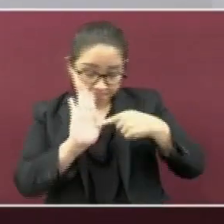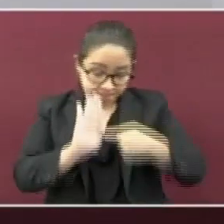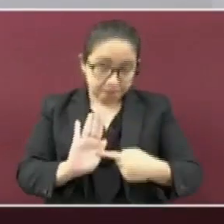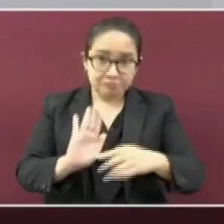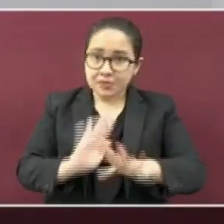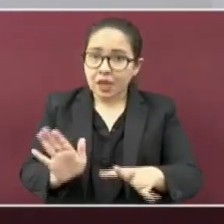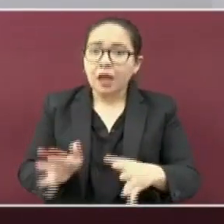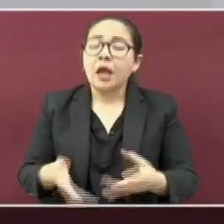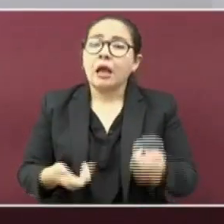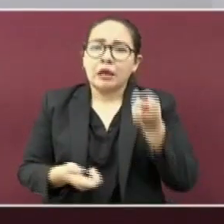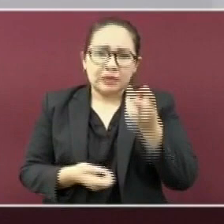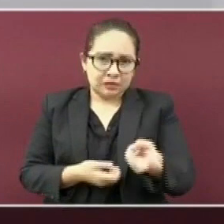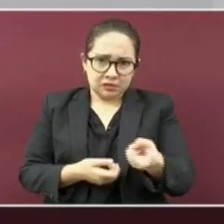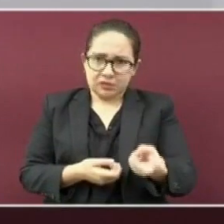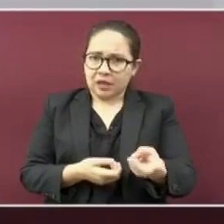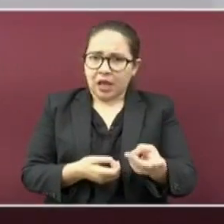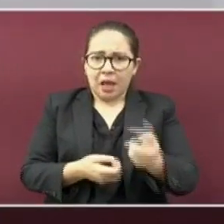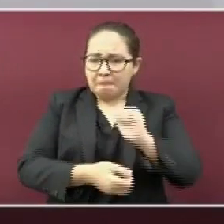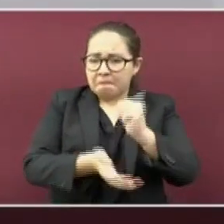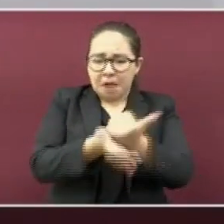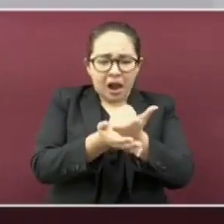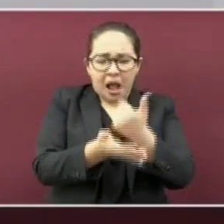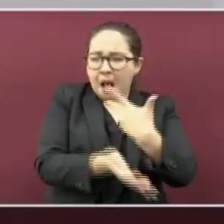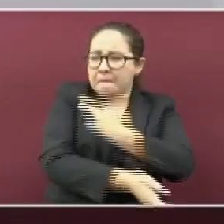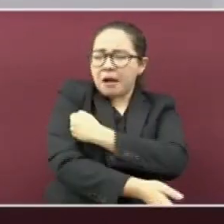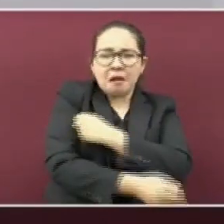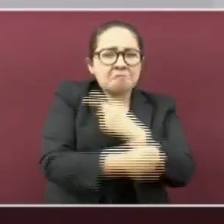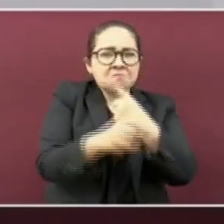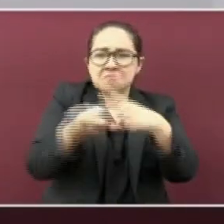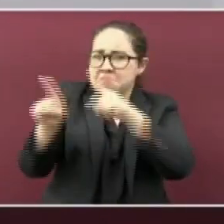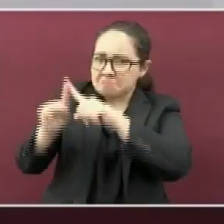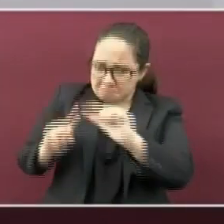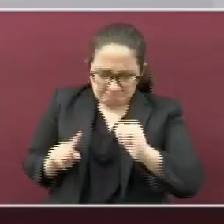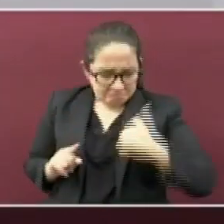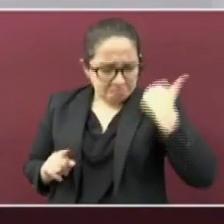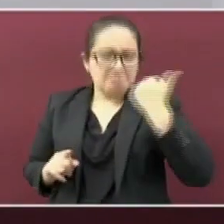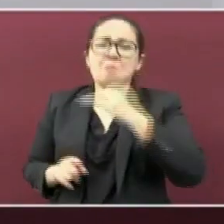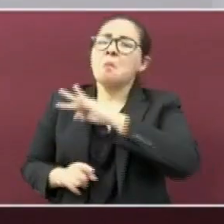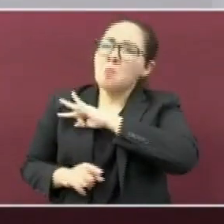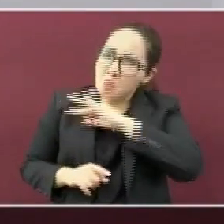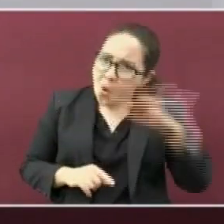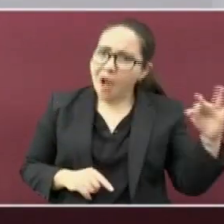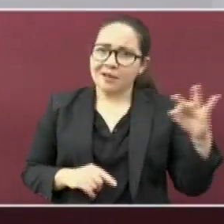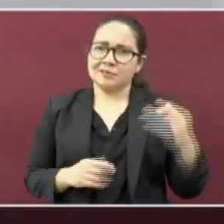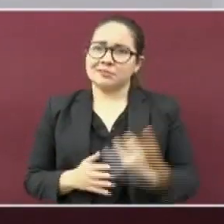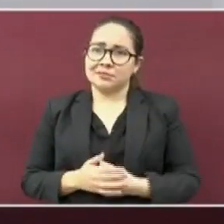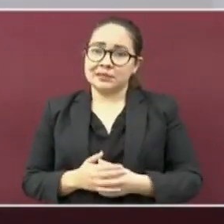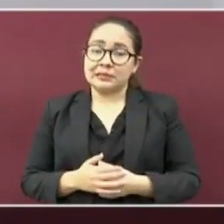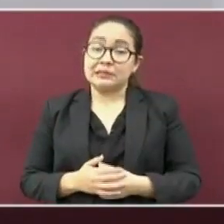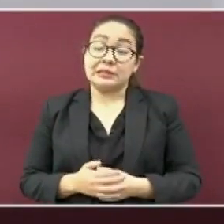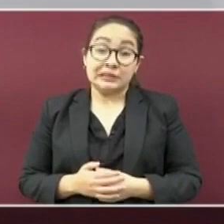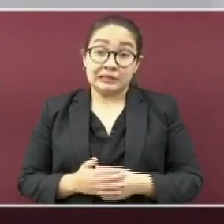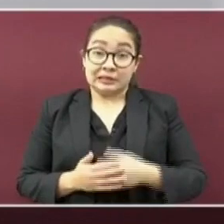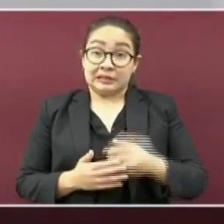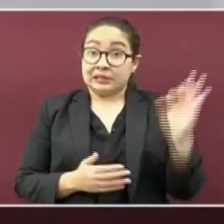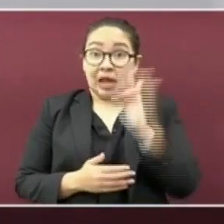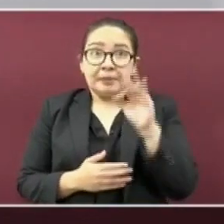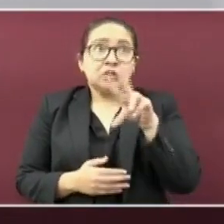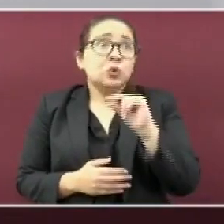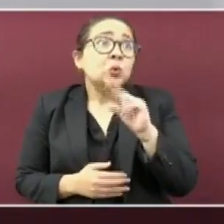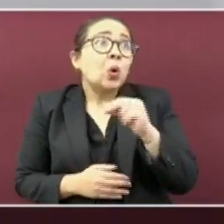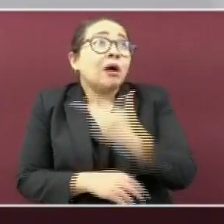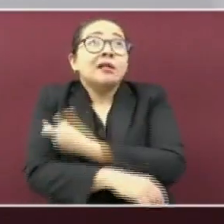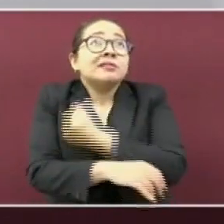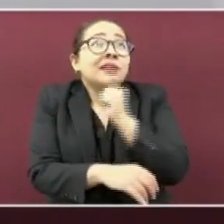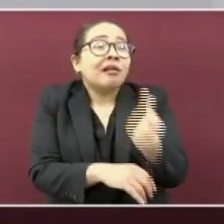disponible, esa aplicación lo va a salvar, escúchenlo bien, de síntomas graves o de